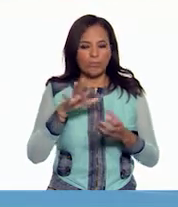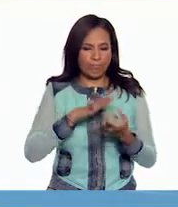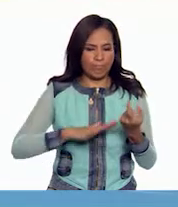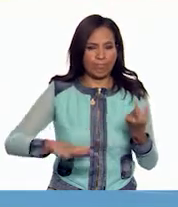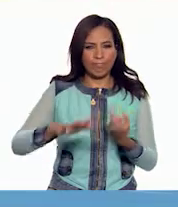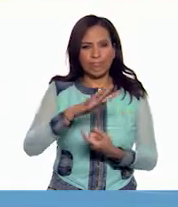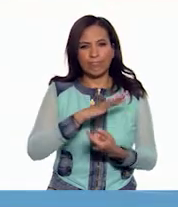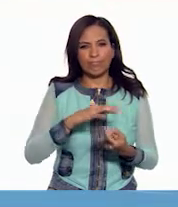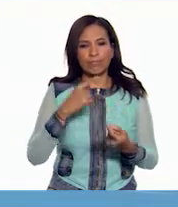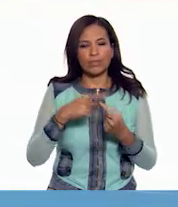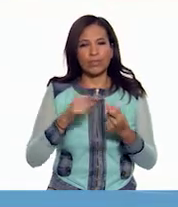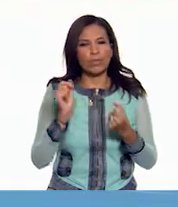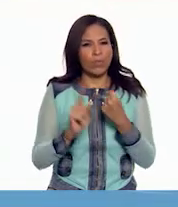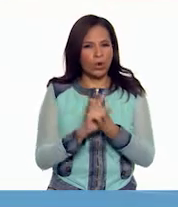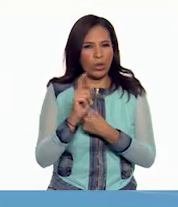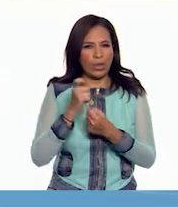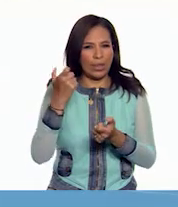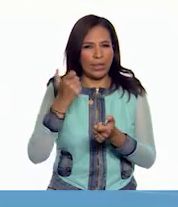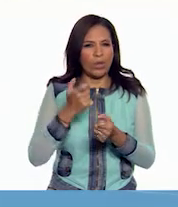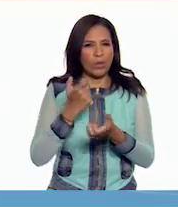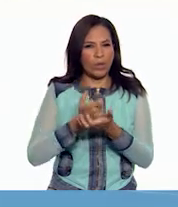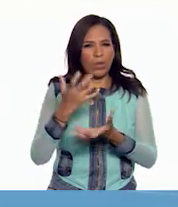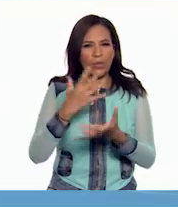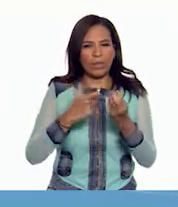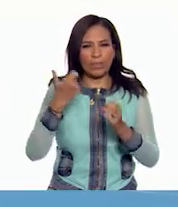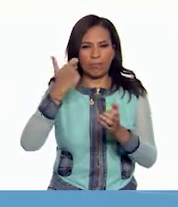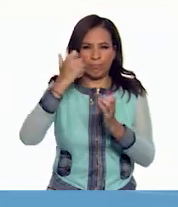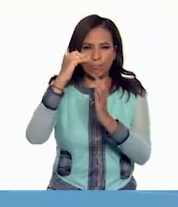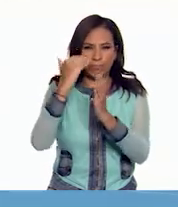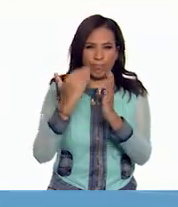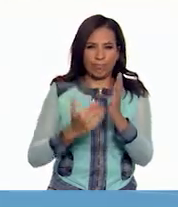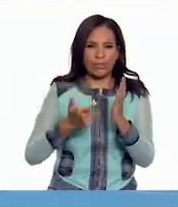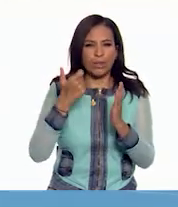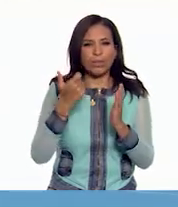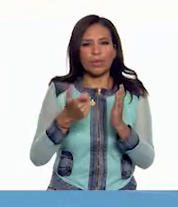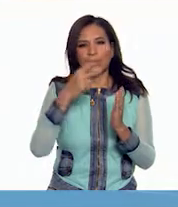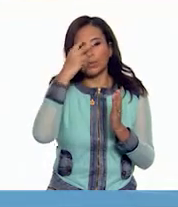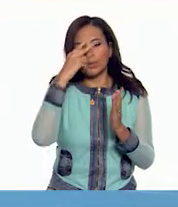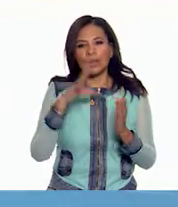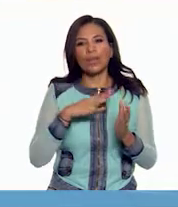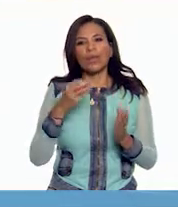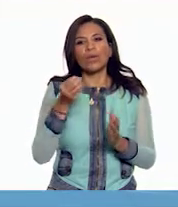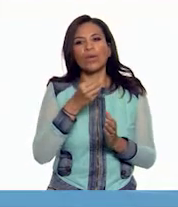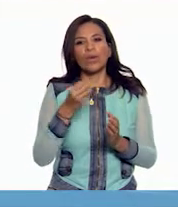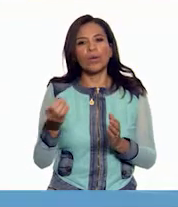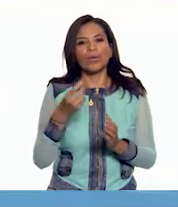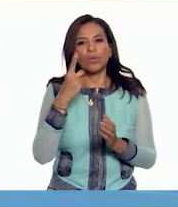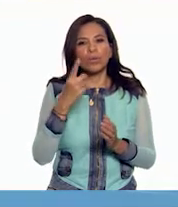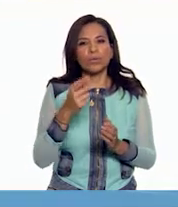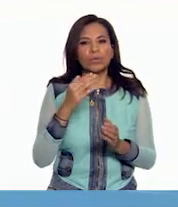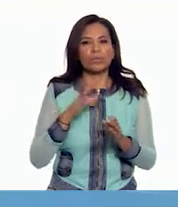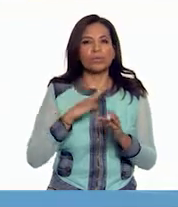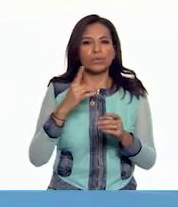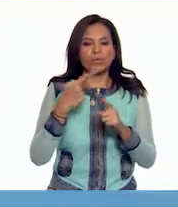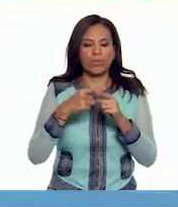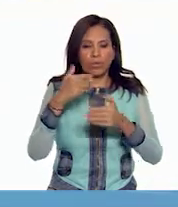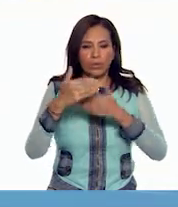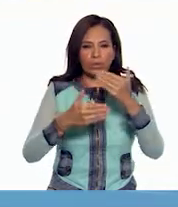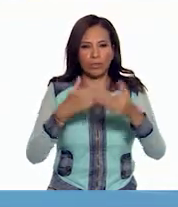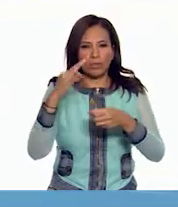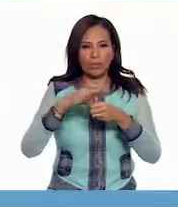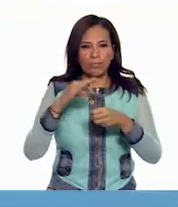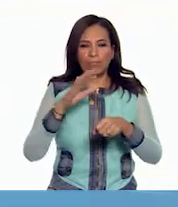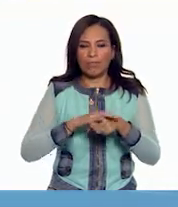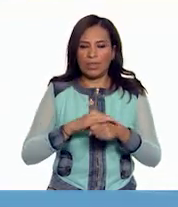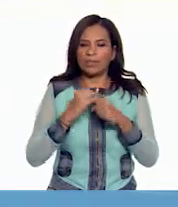marcado por la crisis económica generada por las devaluaciones del peso mexicano, se organizó uno de los procesos electorales más